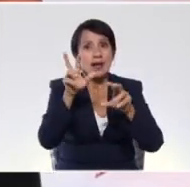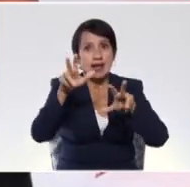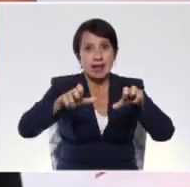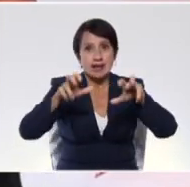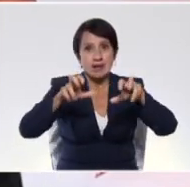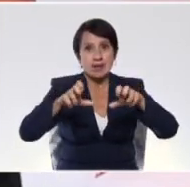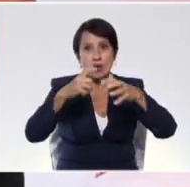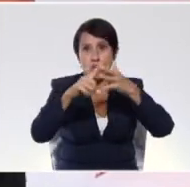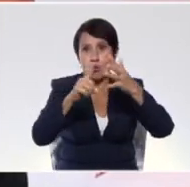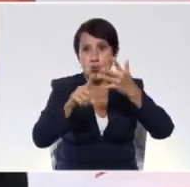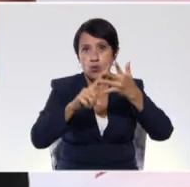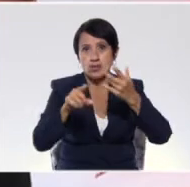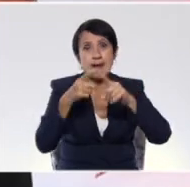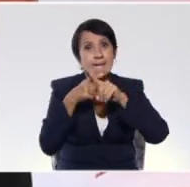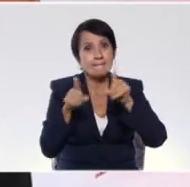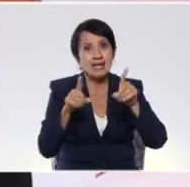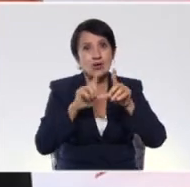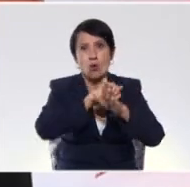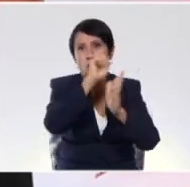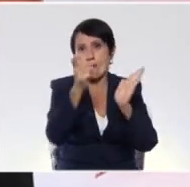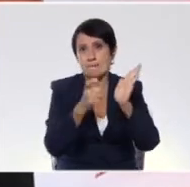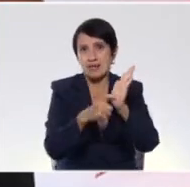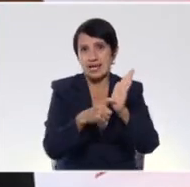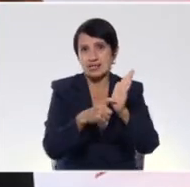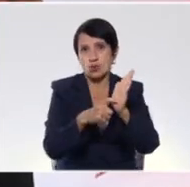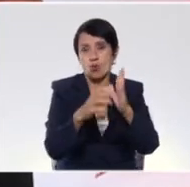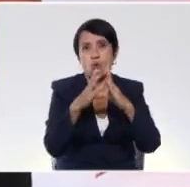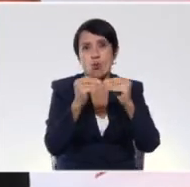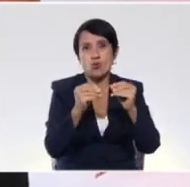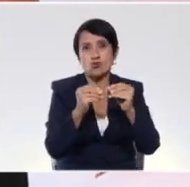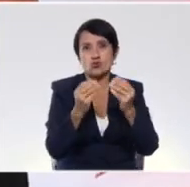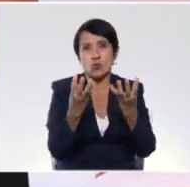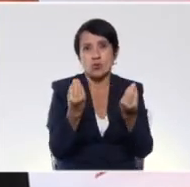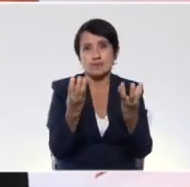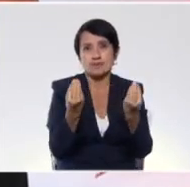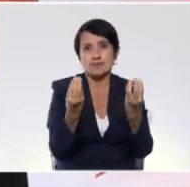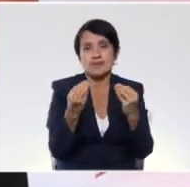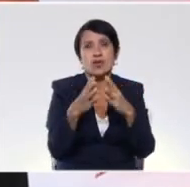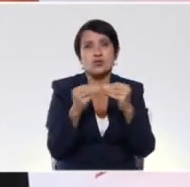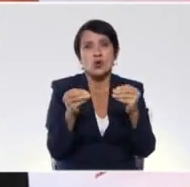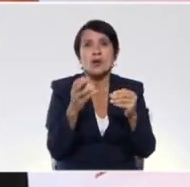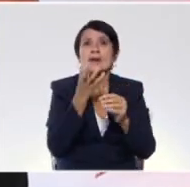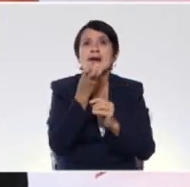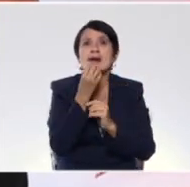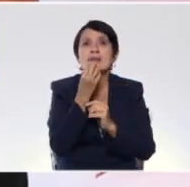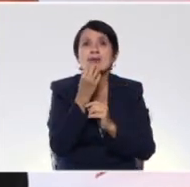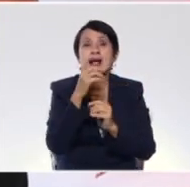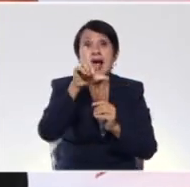animales y cosas, pero en general, en manera general, ok. Como por ejemplo, es decir, las personas,